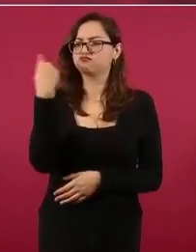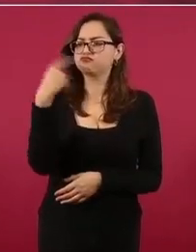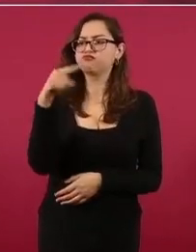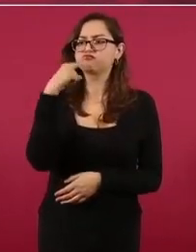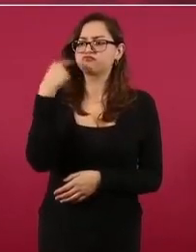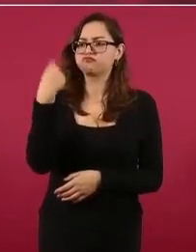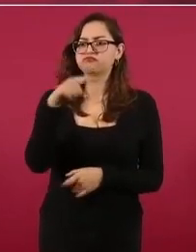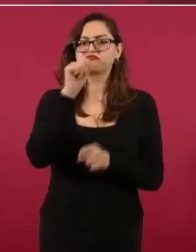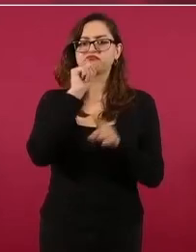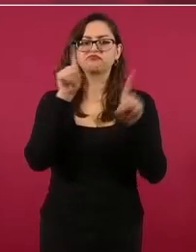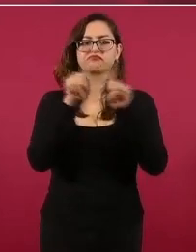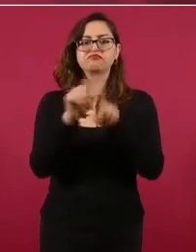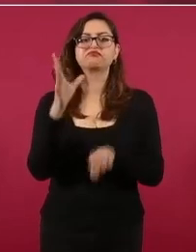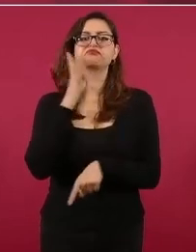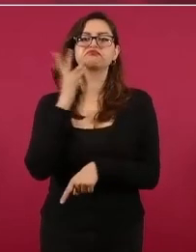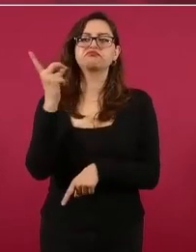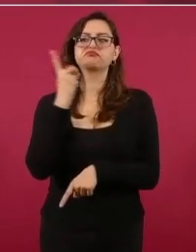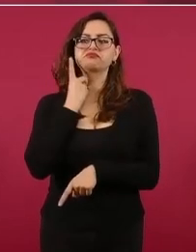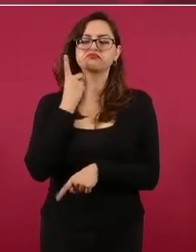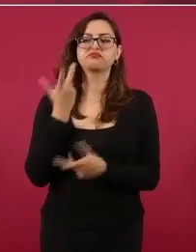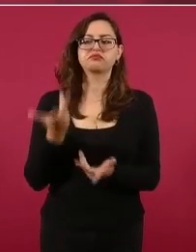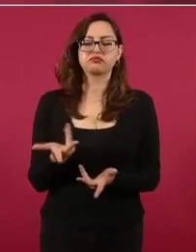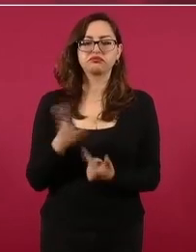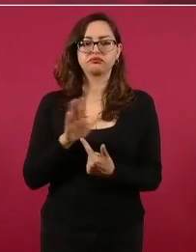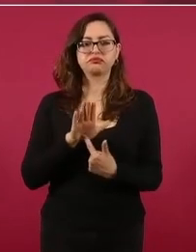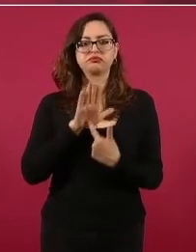Sí, lo del fuero.